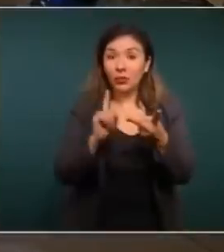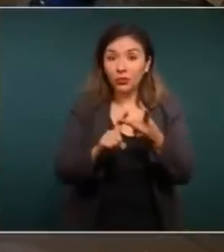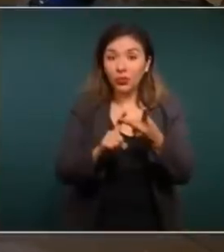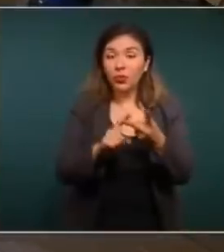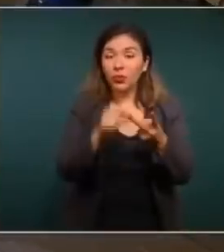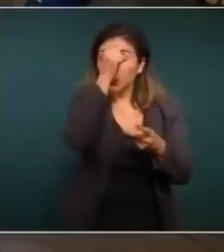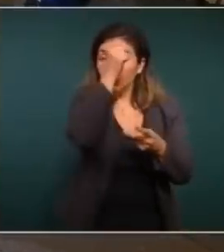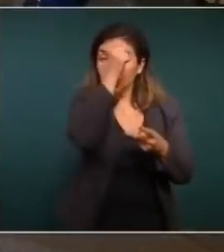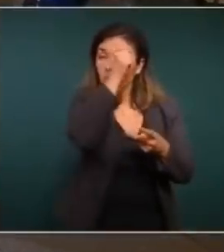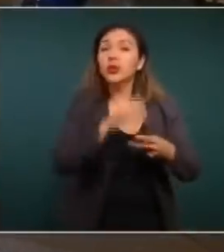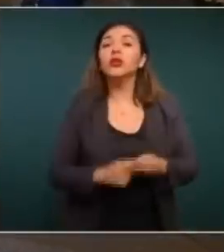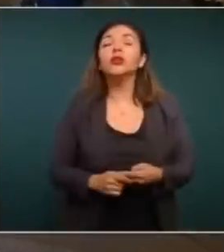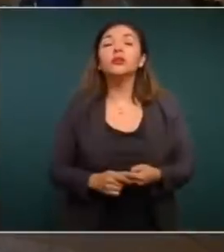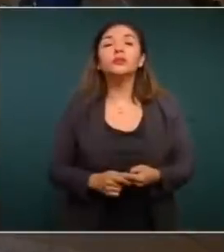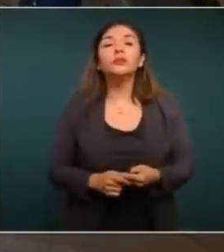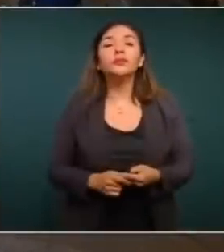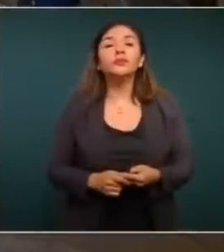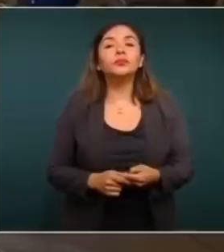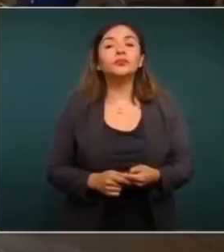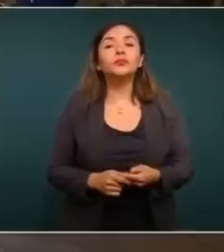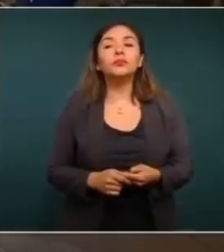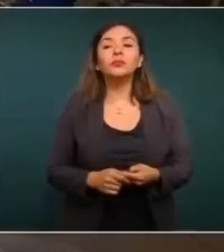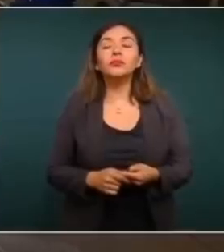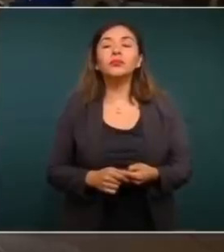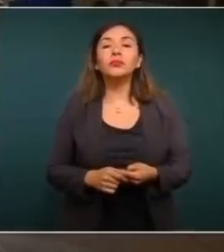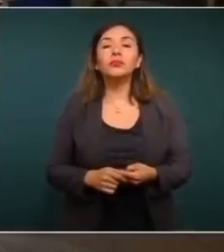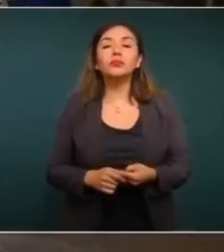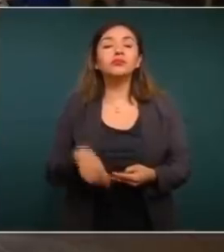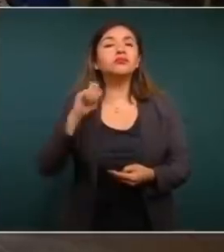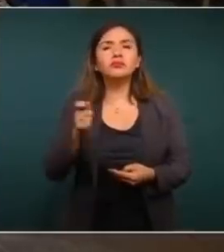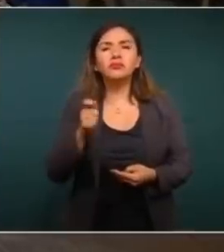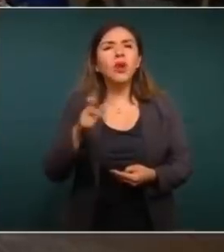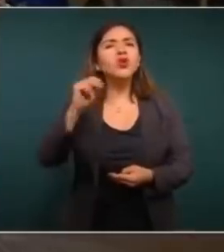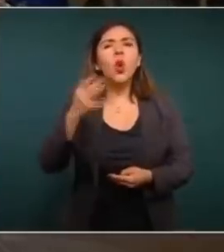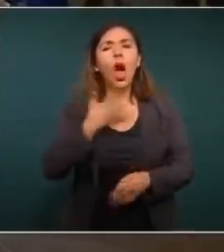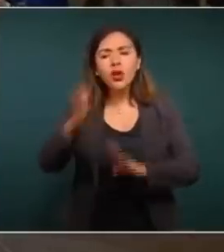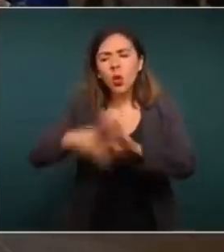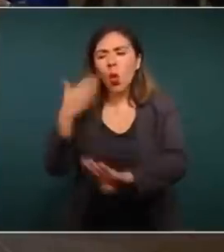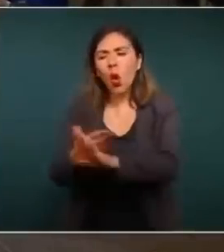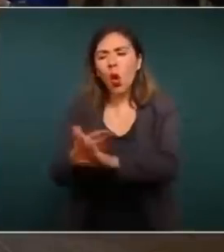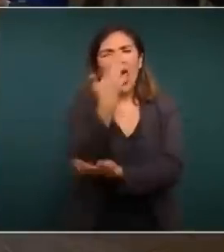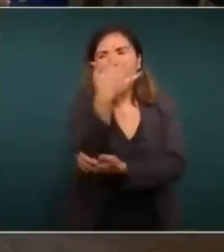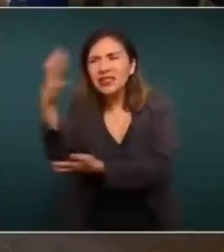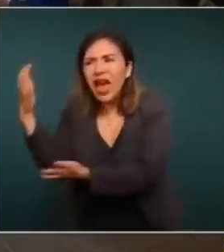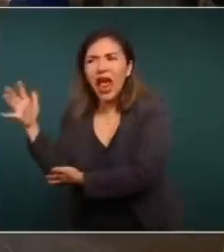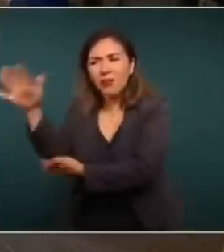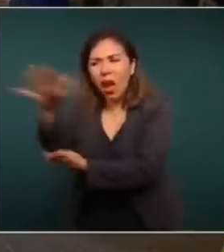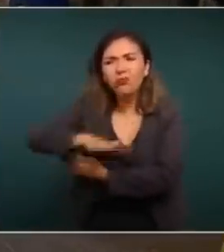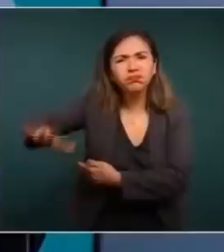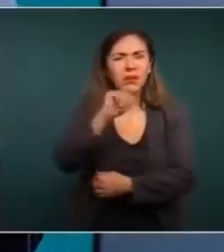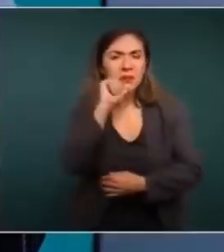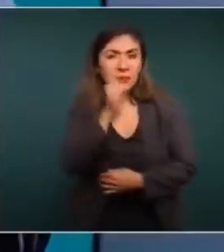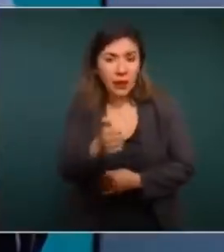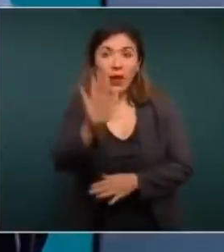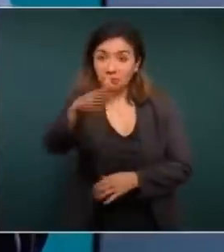que no se afecta la selva. Voy a